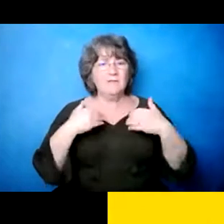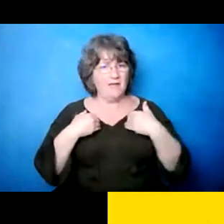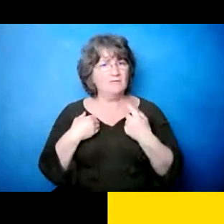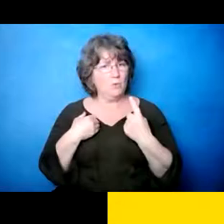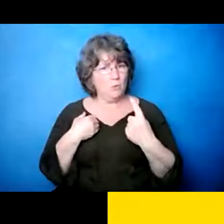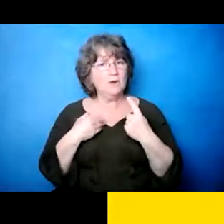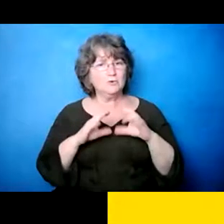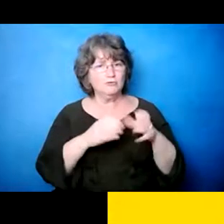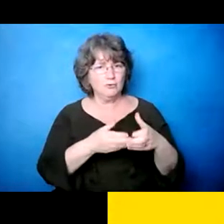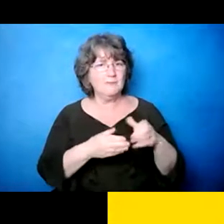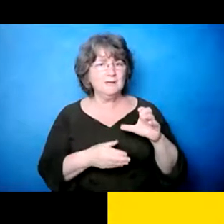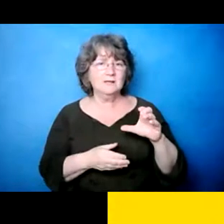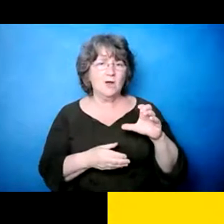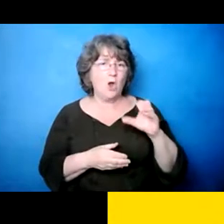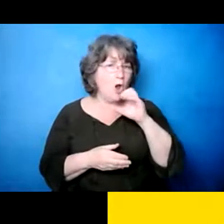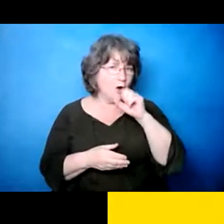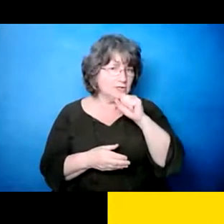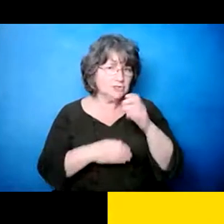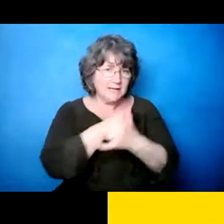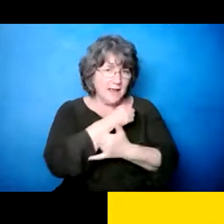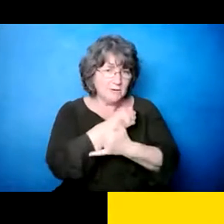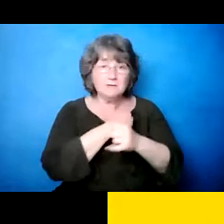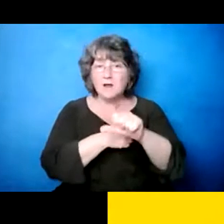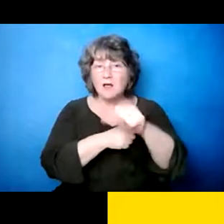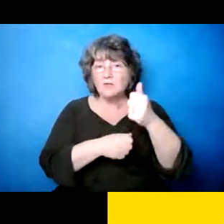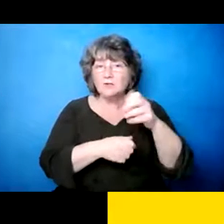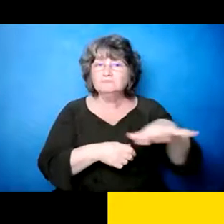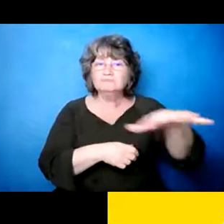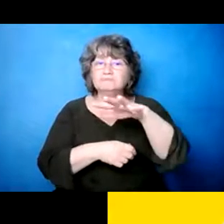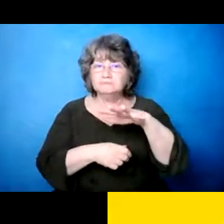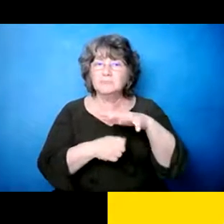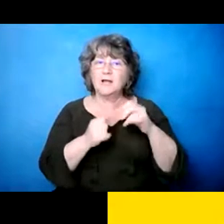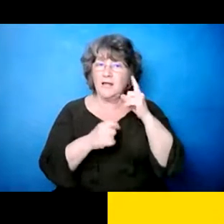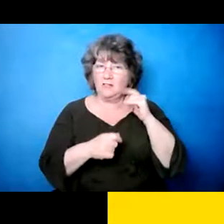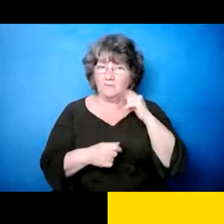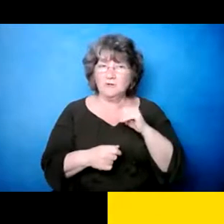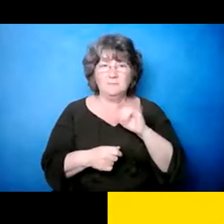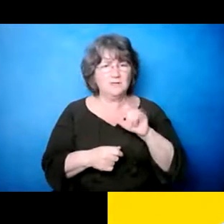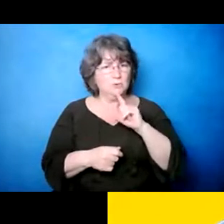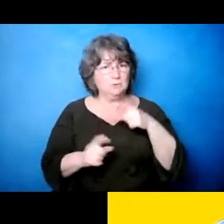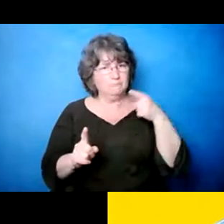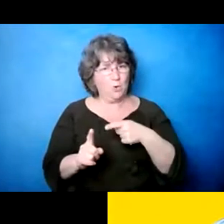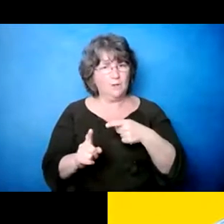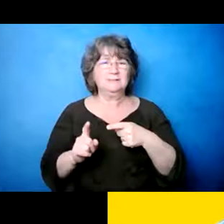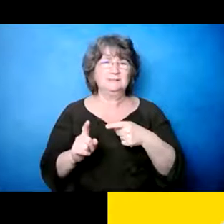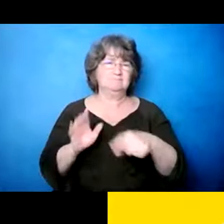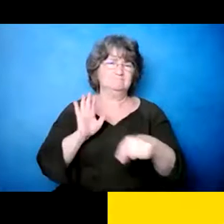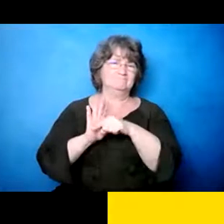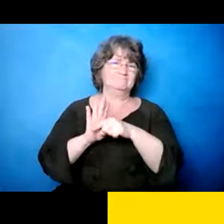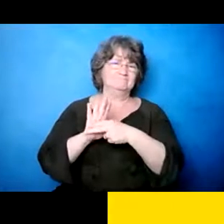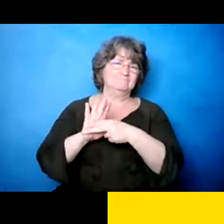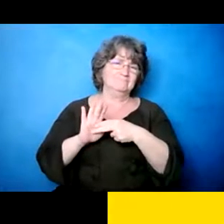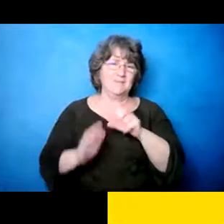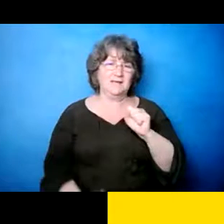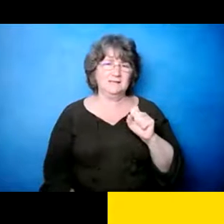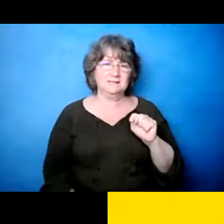También en, en, en, el condado de Orange, eh, son un gran recurso, tienen disponibilidad. Y es, cómo, cómo aprender a quitarle